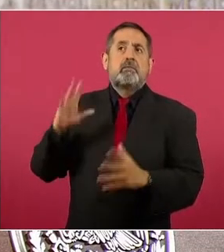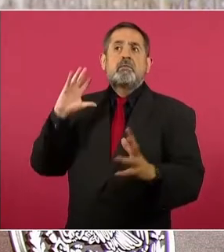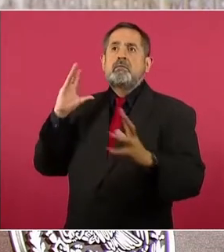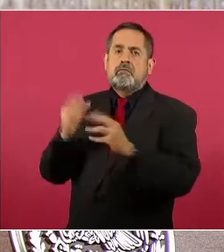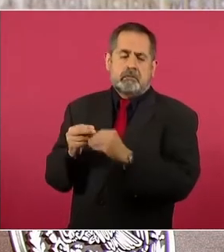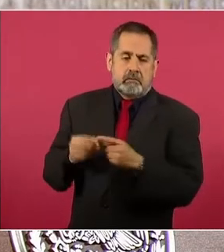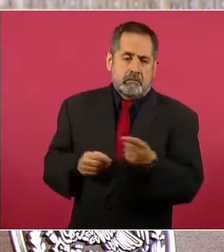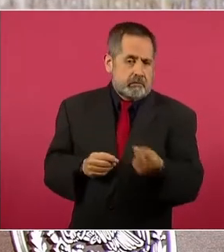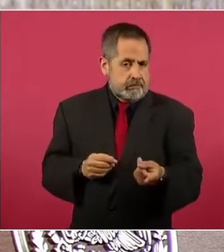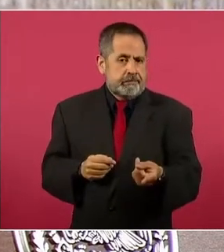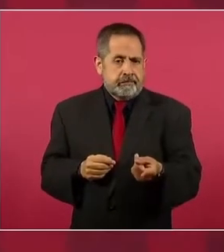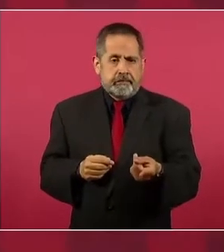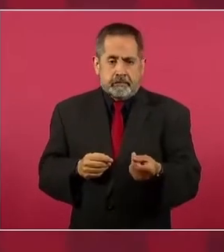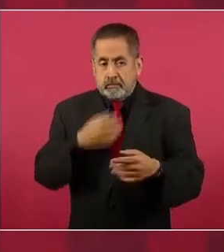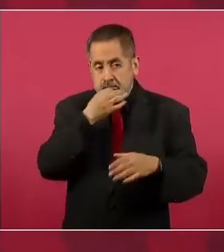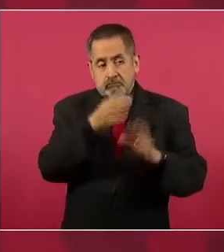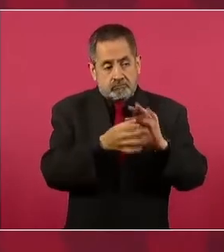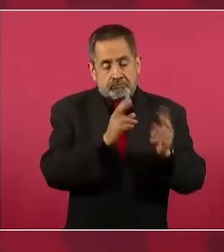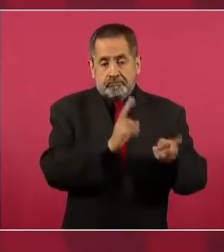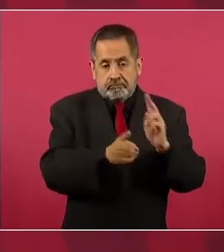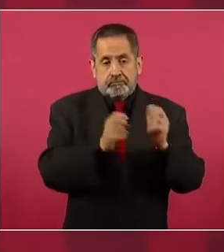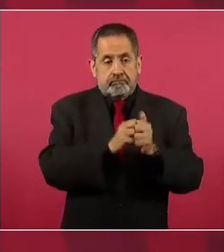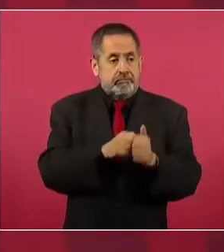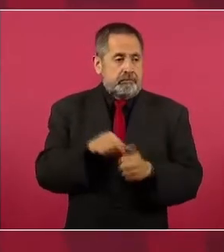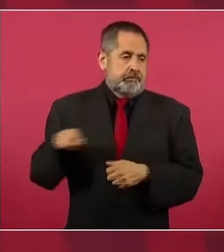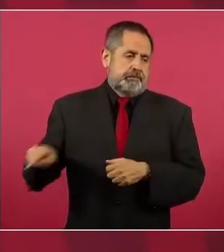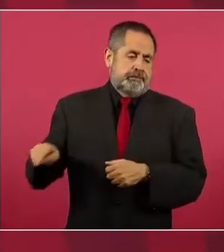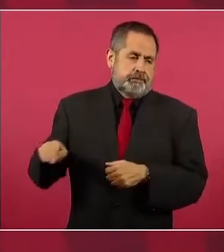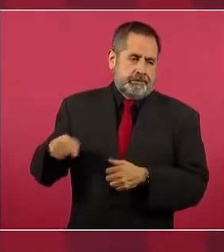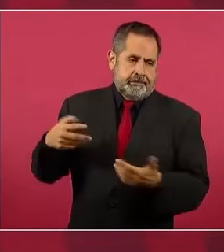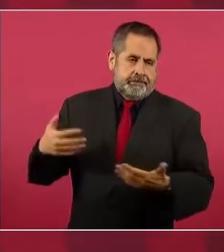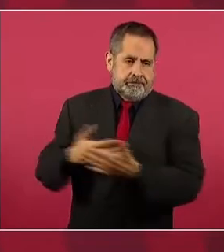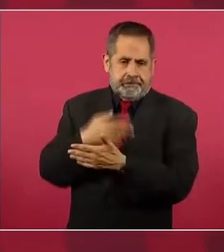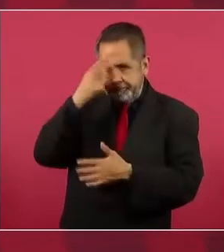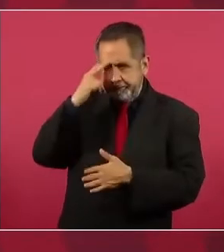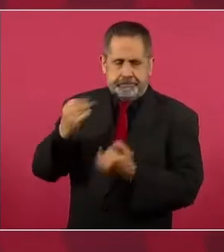regularizara a nuestros paisanos.